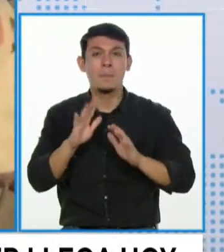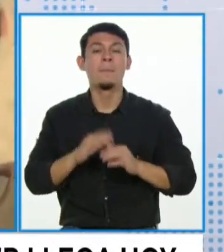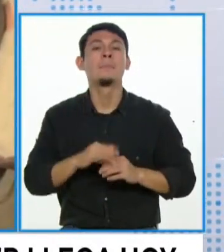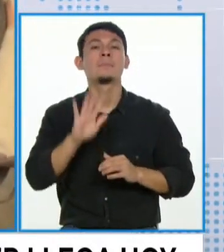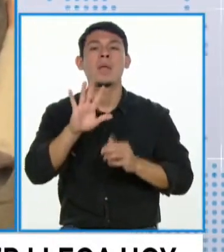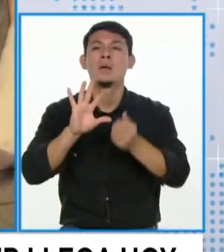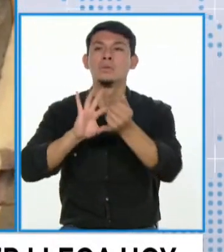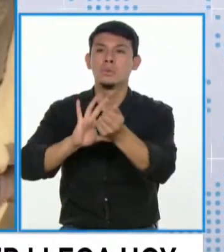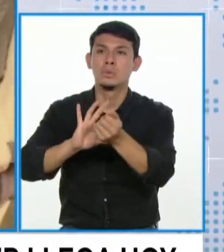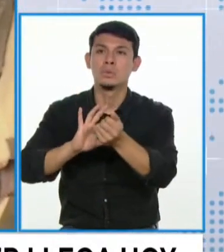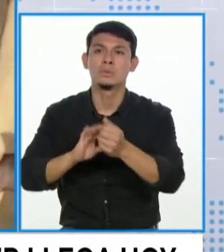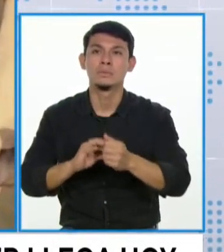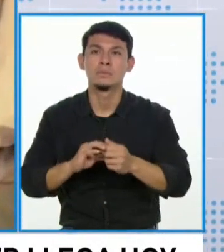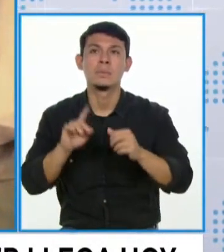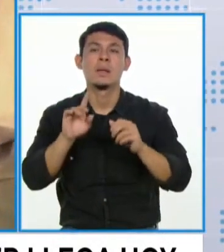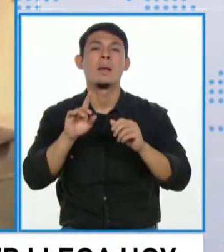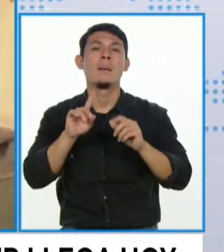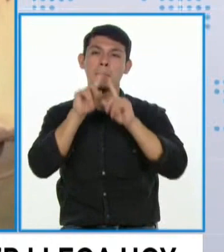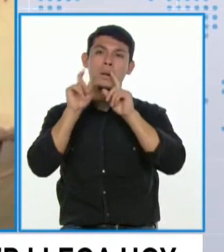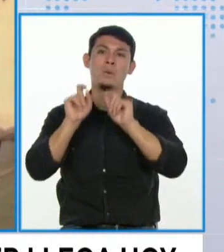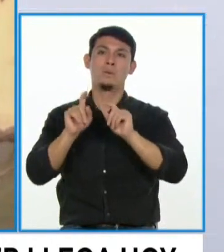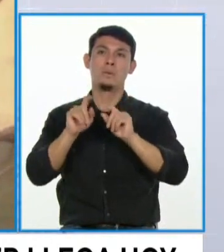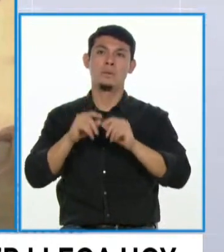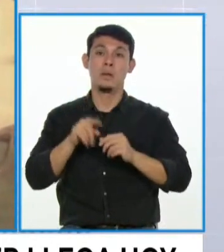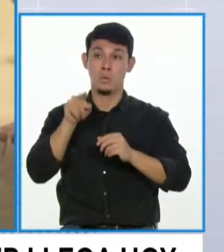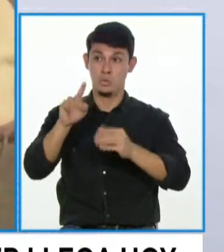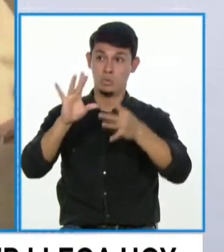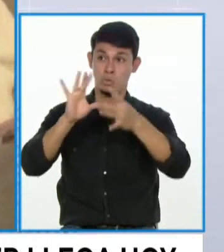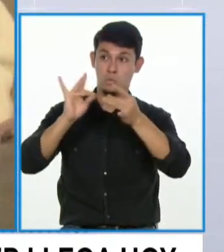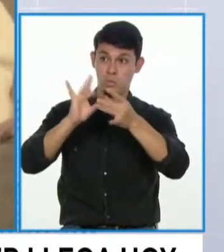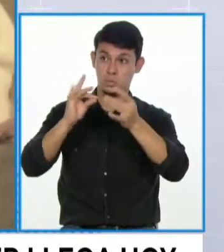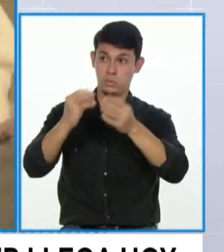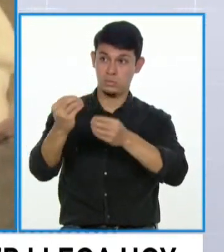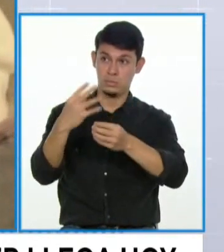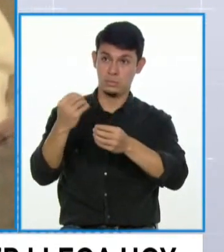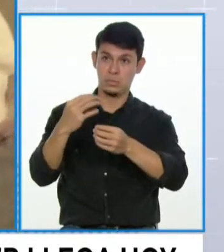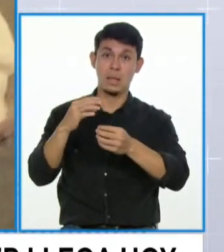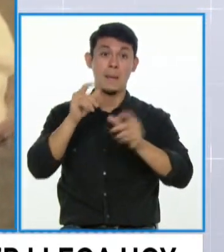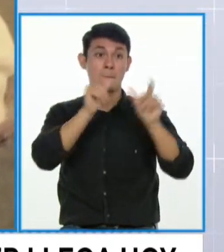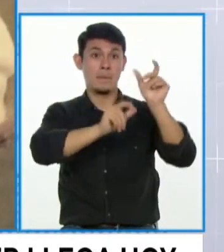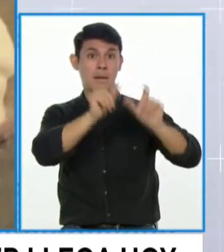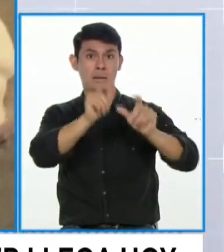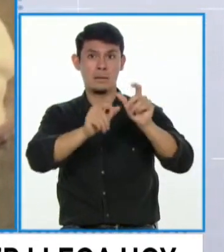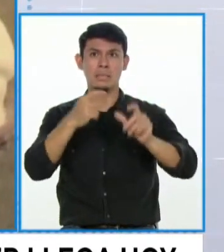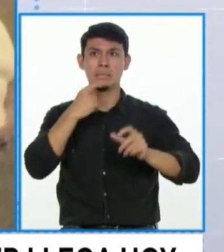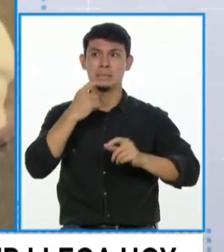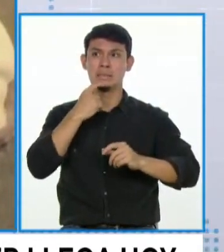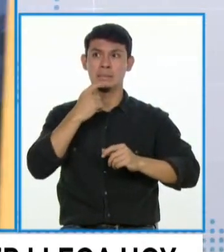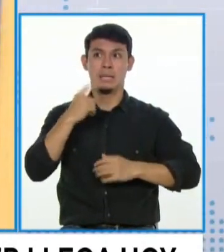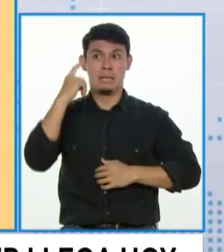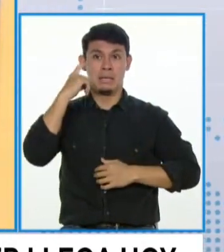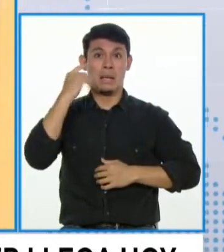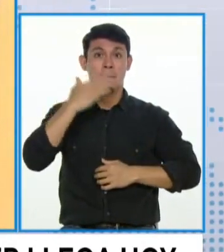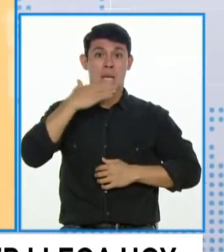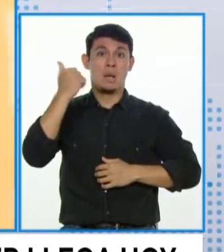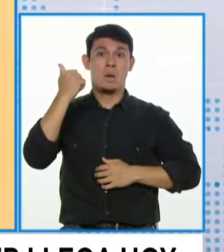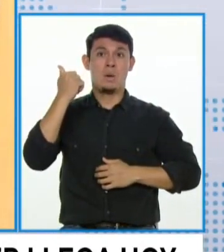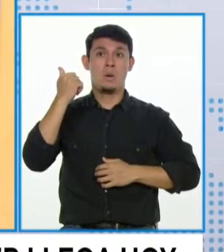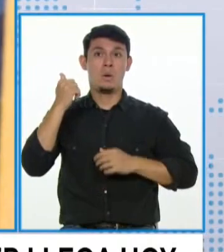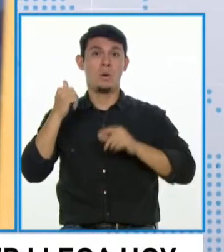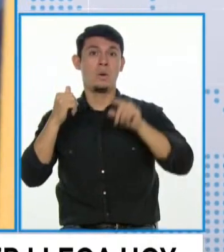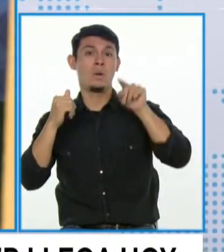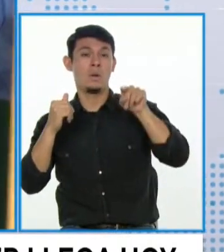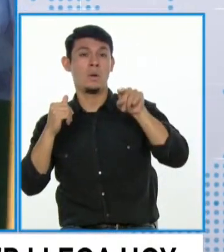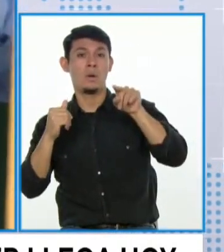doctor, pero con lo que usted nos está contando, mucha gente va a decir, yo me vacuno mejor con la de Sinopharm que